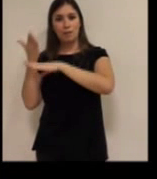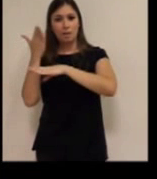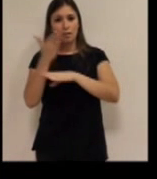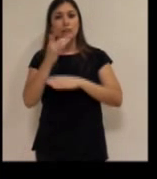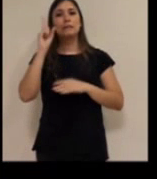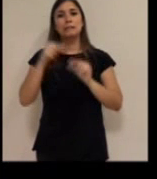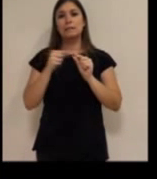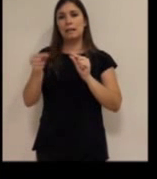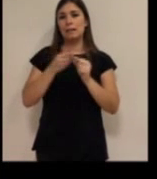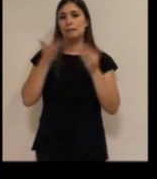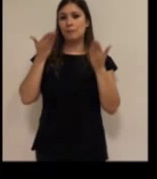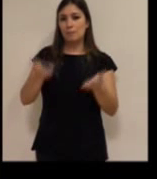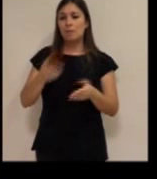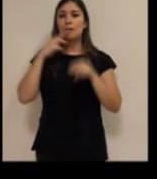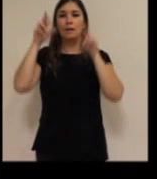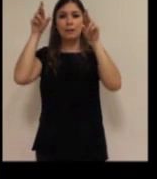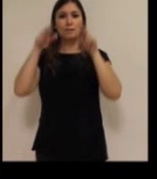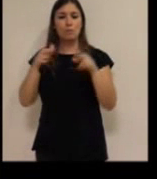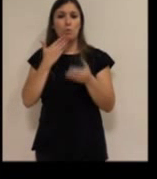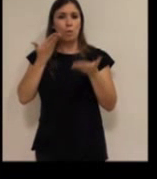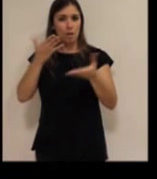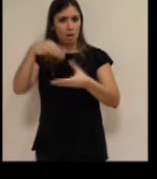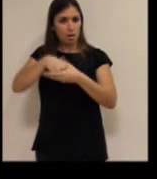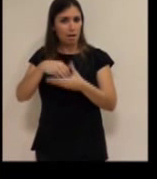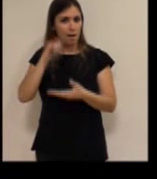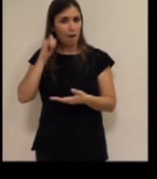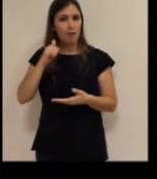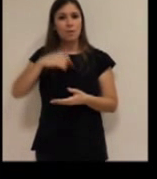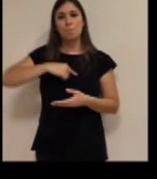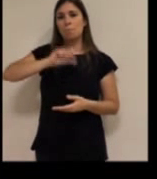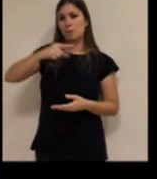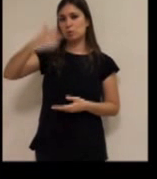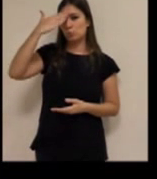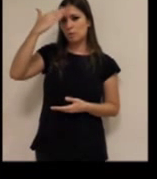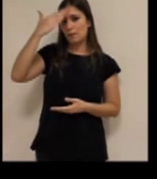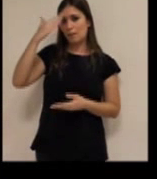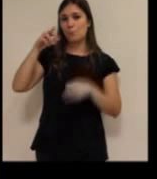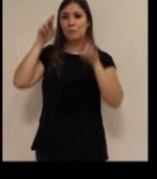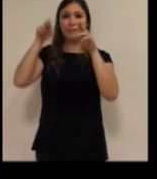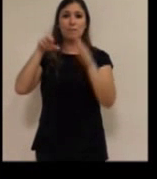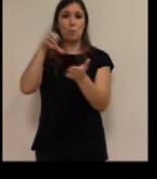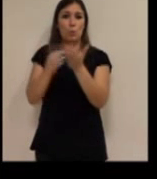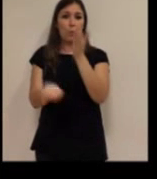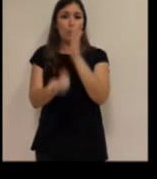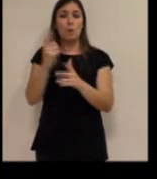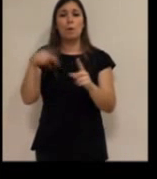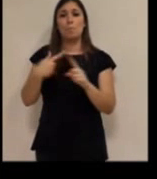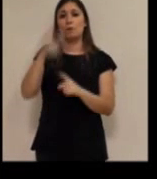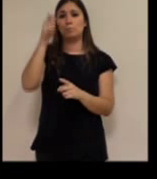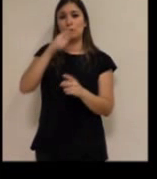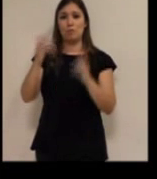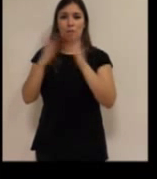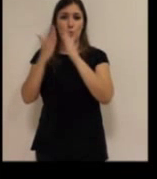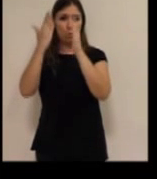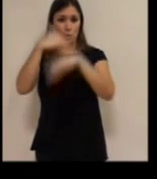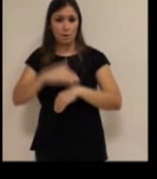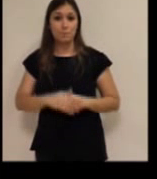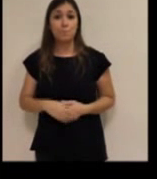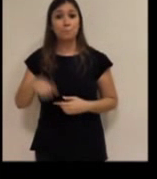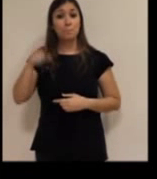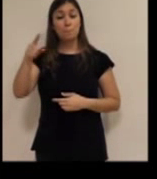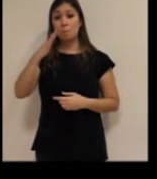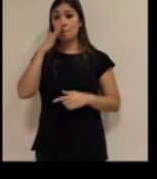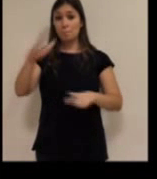teleasistencia, residencias asistidas, centros de día, pisos tutelados y personas sin hogar. Eduardo es